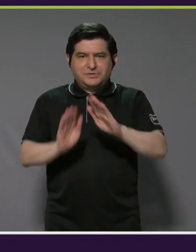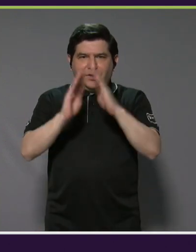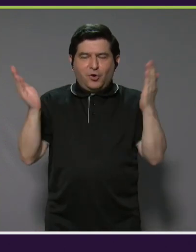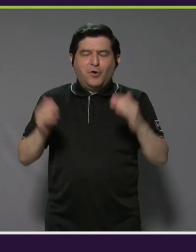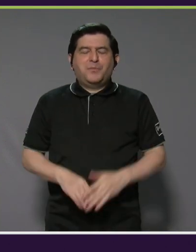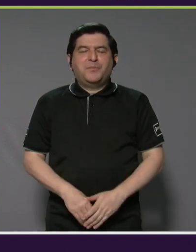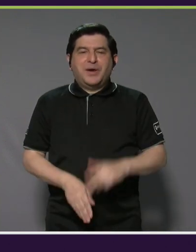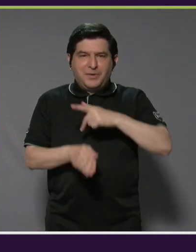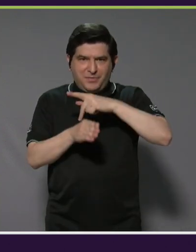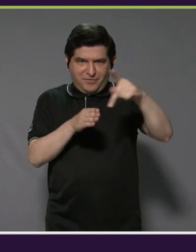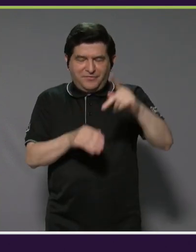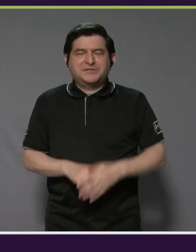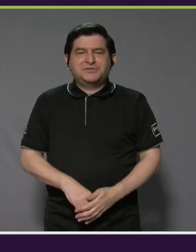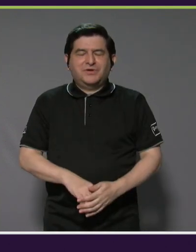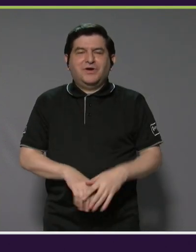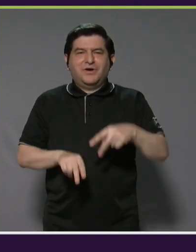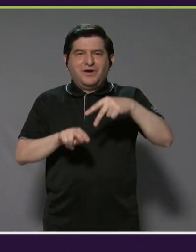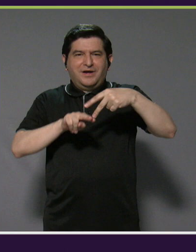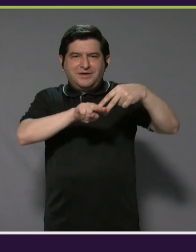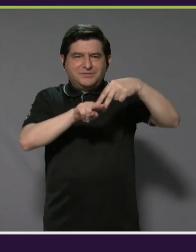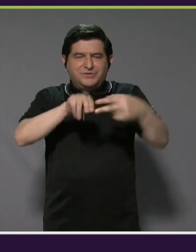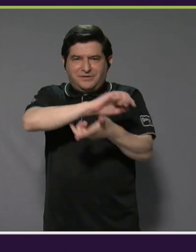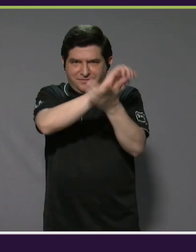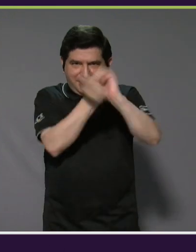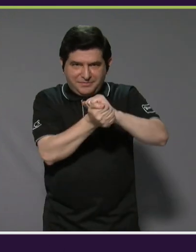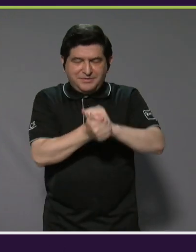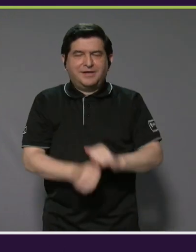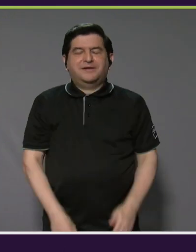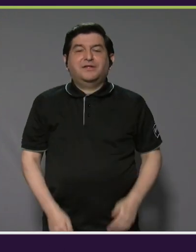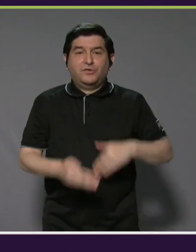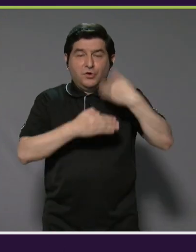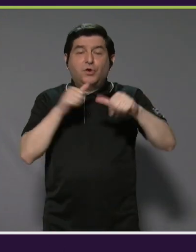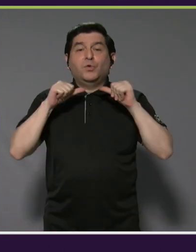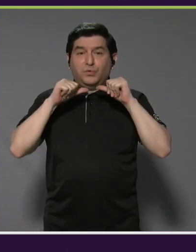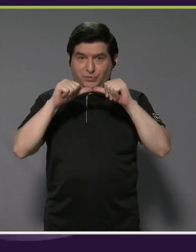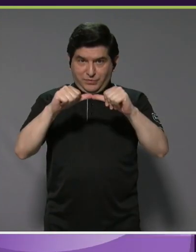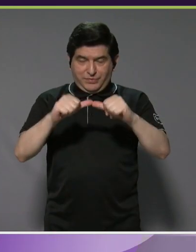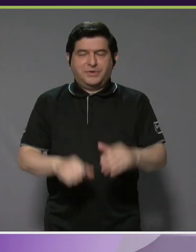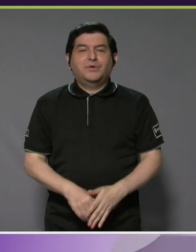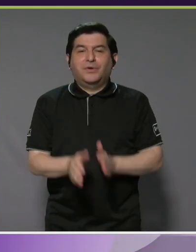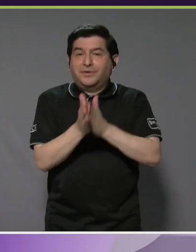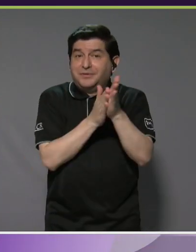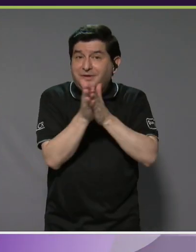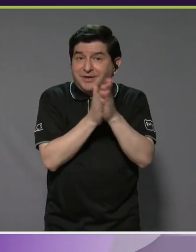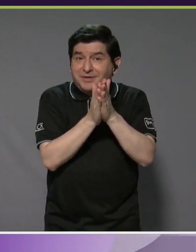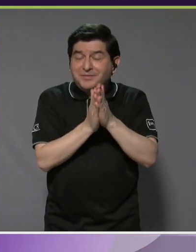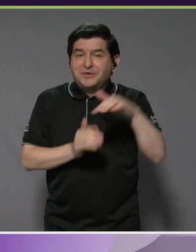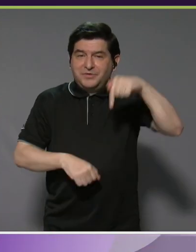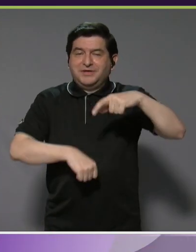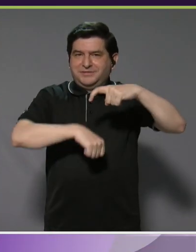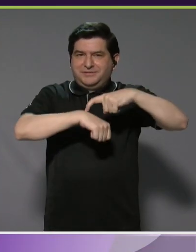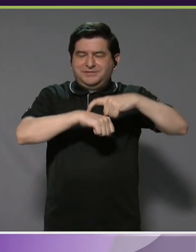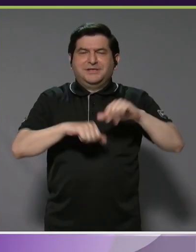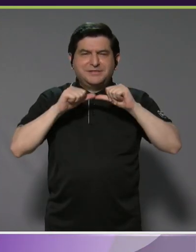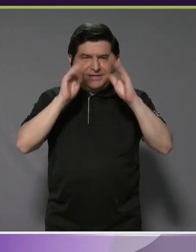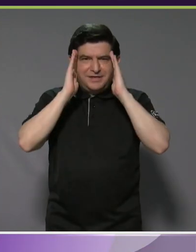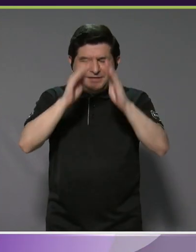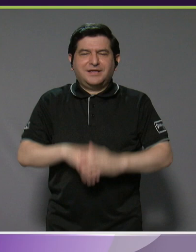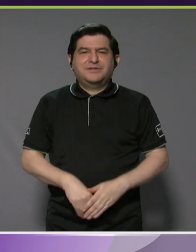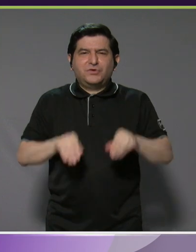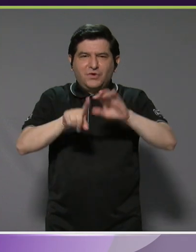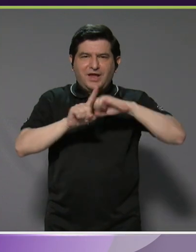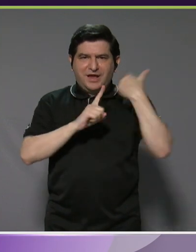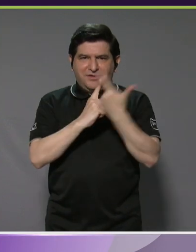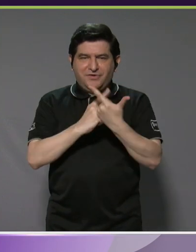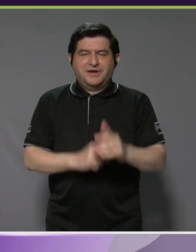Pro of Adaptive Surfing. Ya casi estaremos de vuelta y aproveche este espacio para seguirnos en las redes sociales.